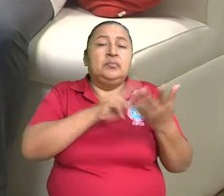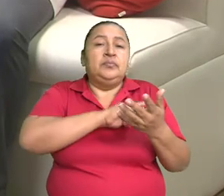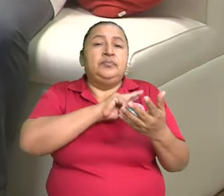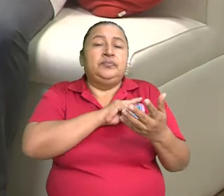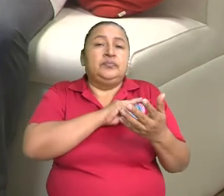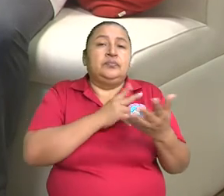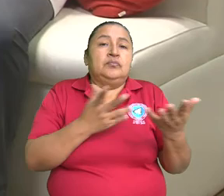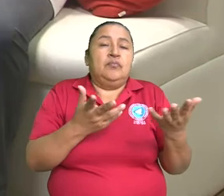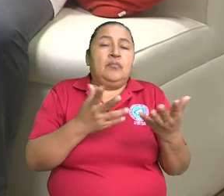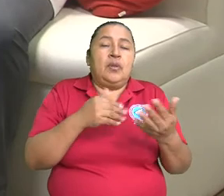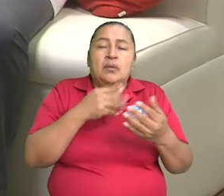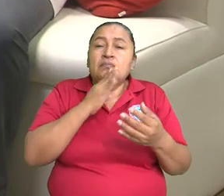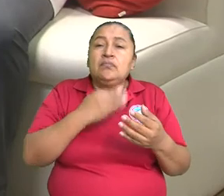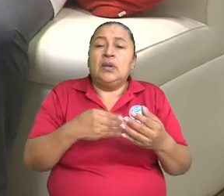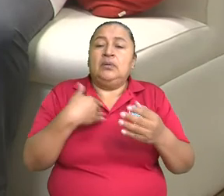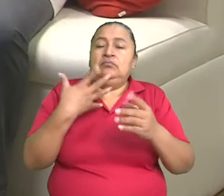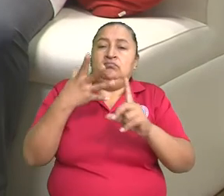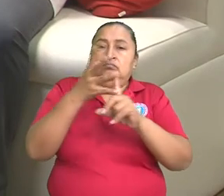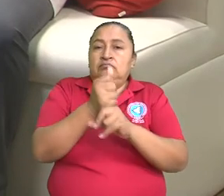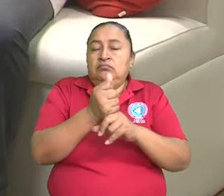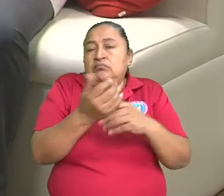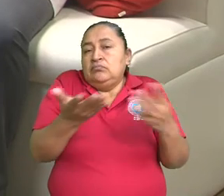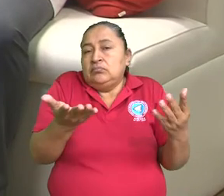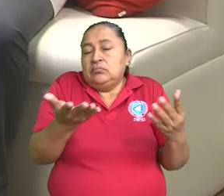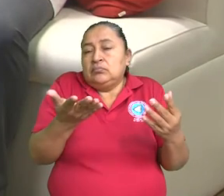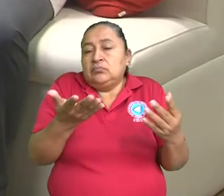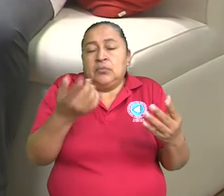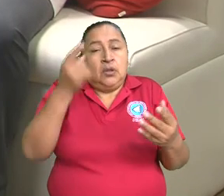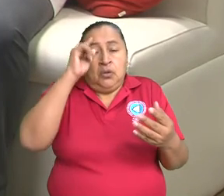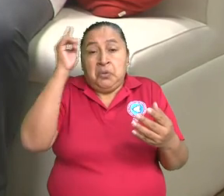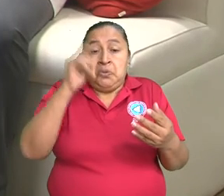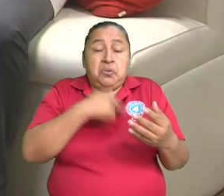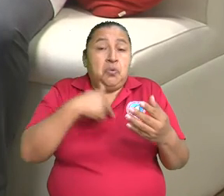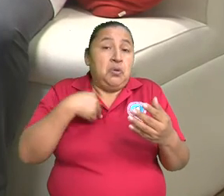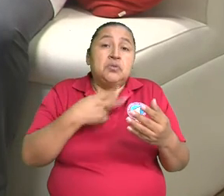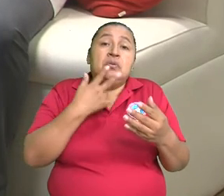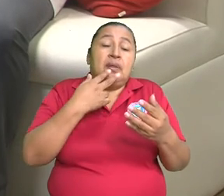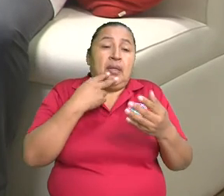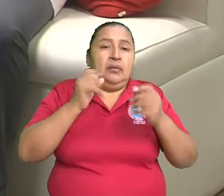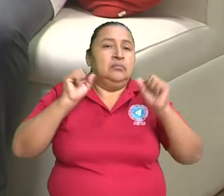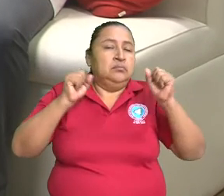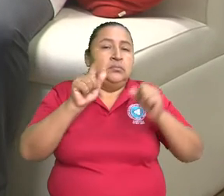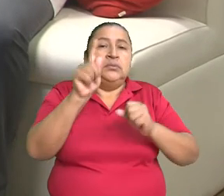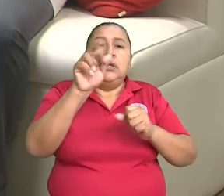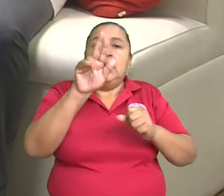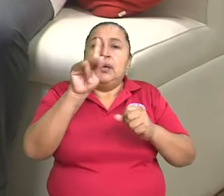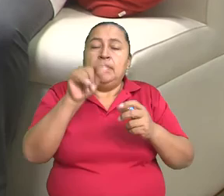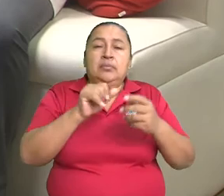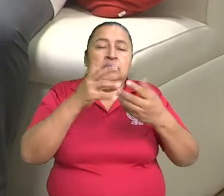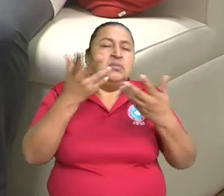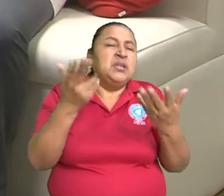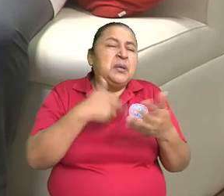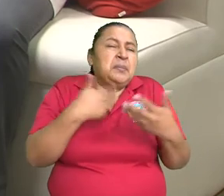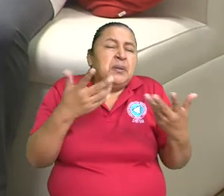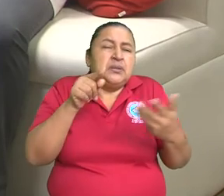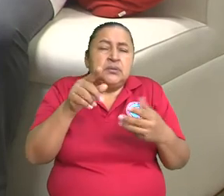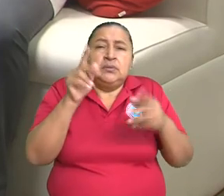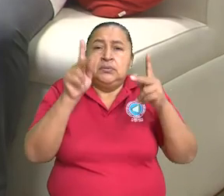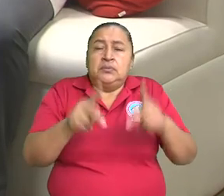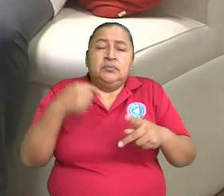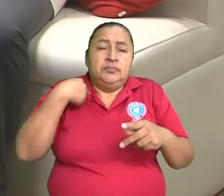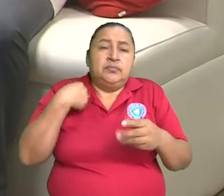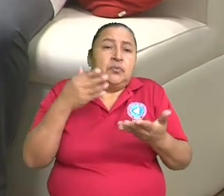abordaje, no se hizo la terapia muy bien. ¿Qué es lo que pasa con ese tipo de personas que están